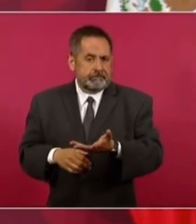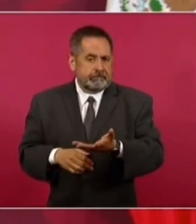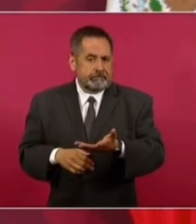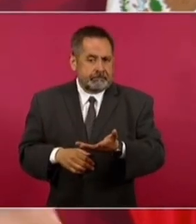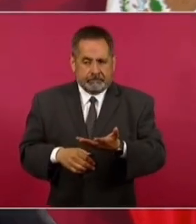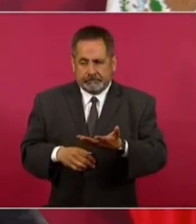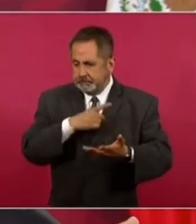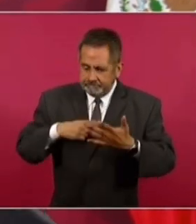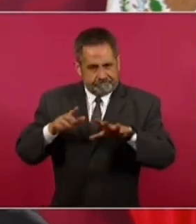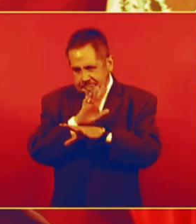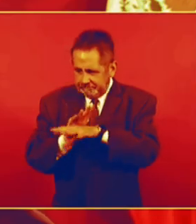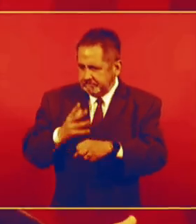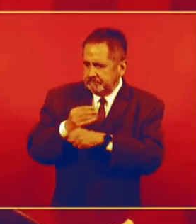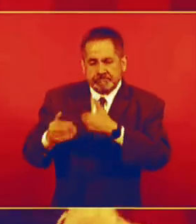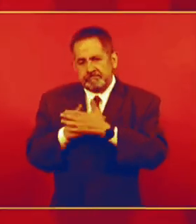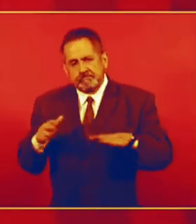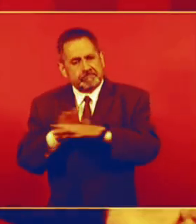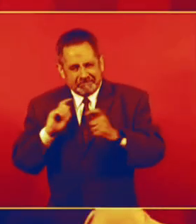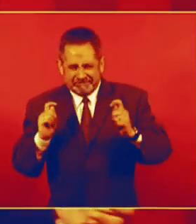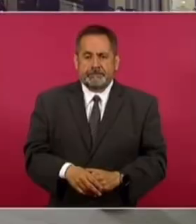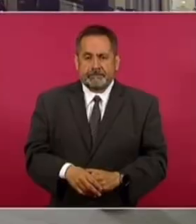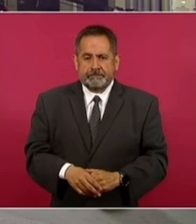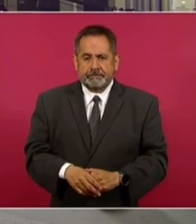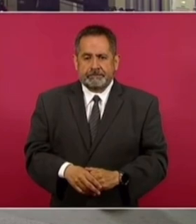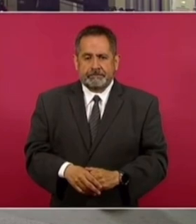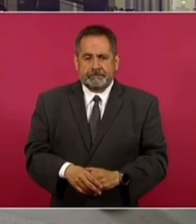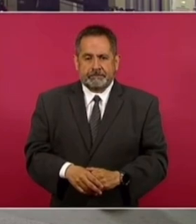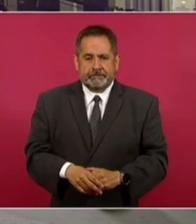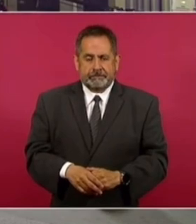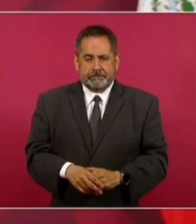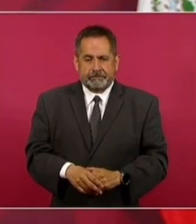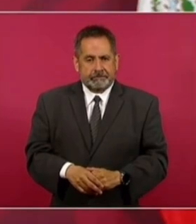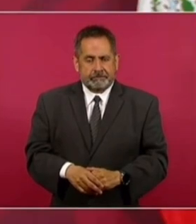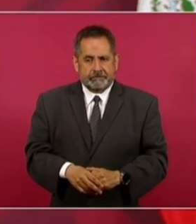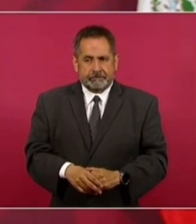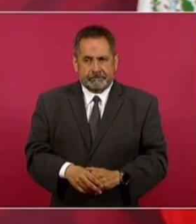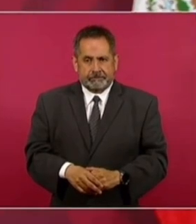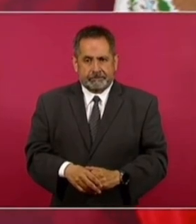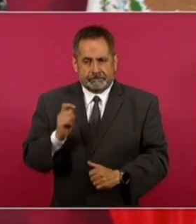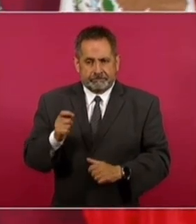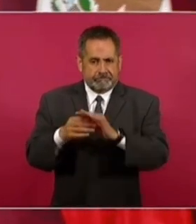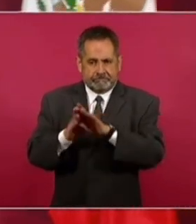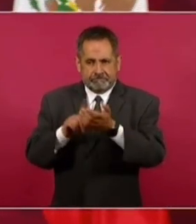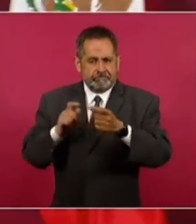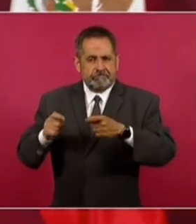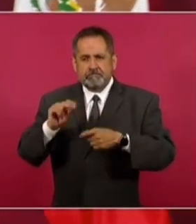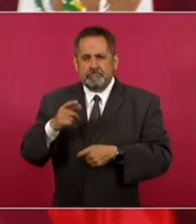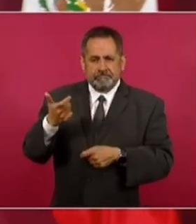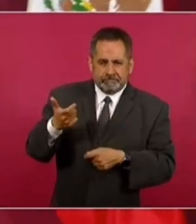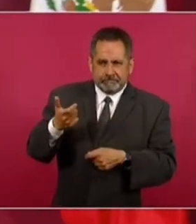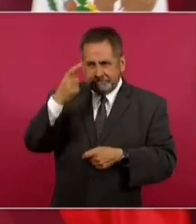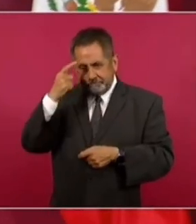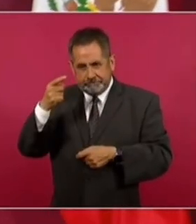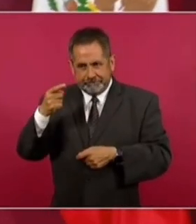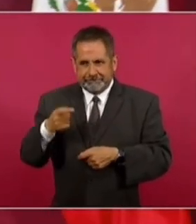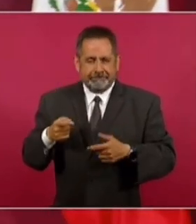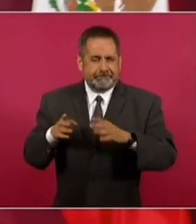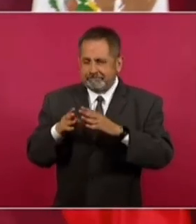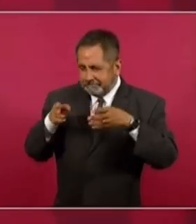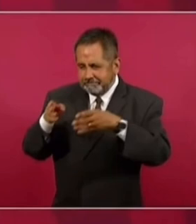Pues cambiar completamente ese modelo, como lo estamos haciendo. Y que no sea el dinero, lo material,